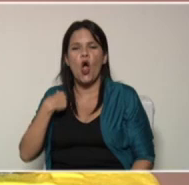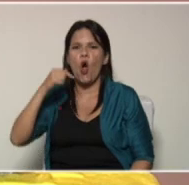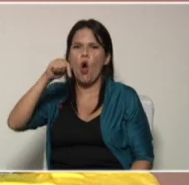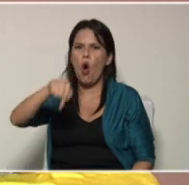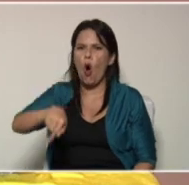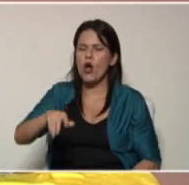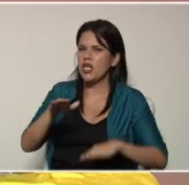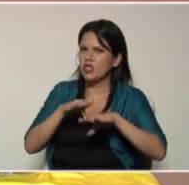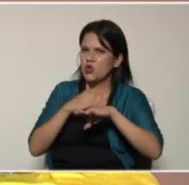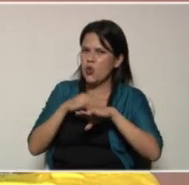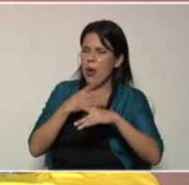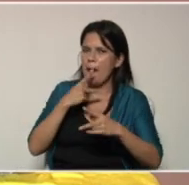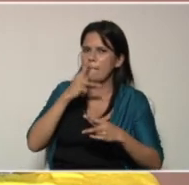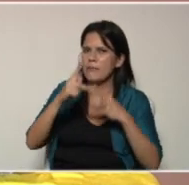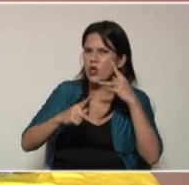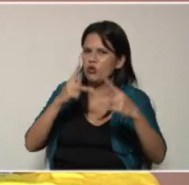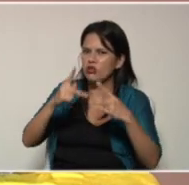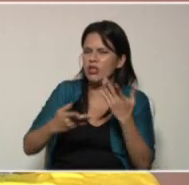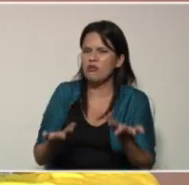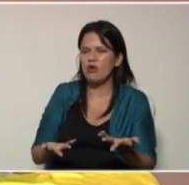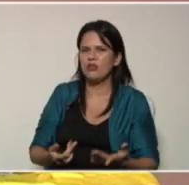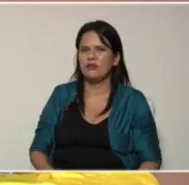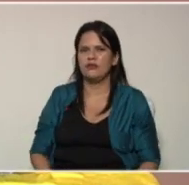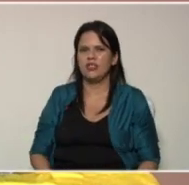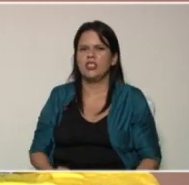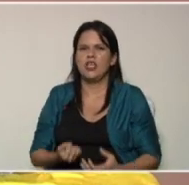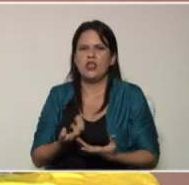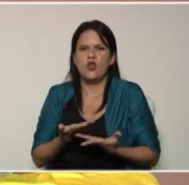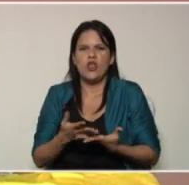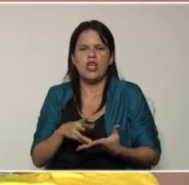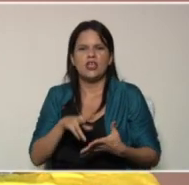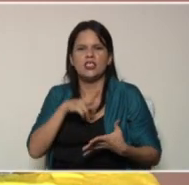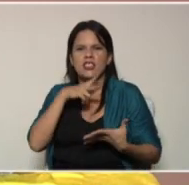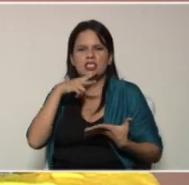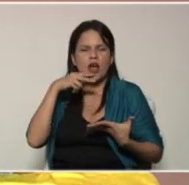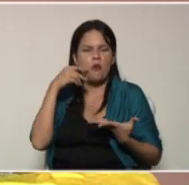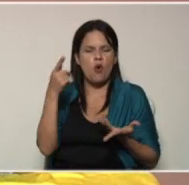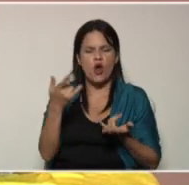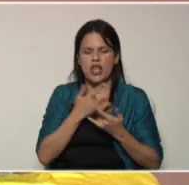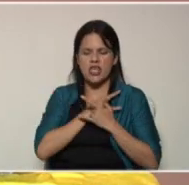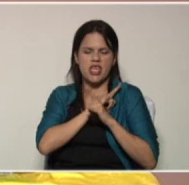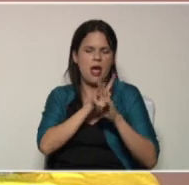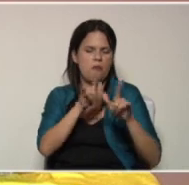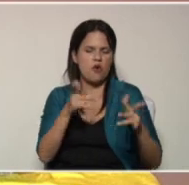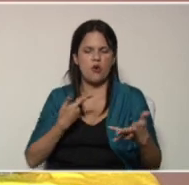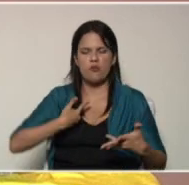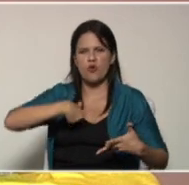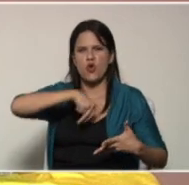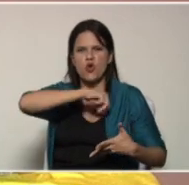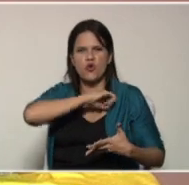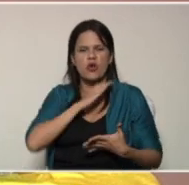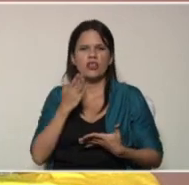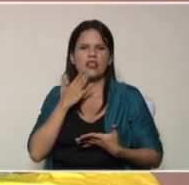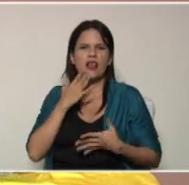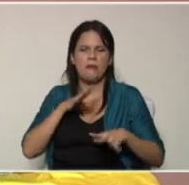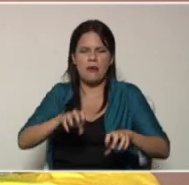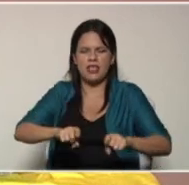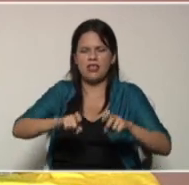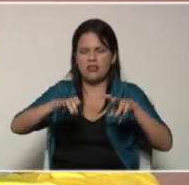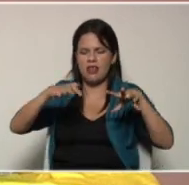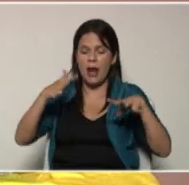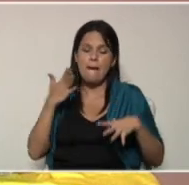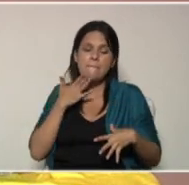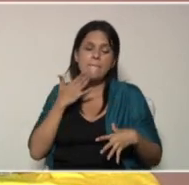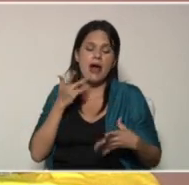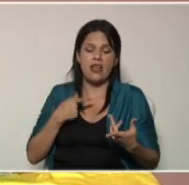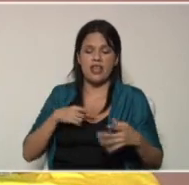es jueves productivo lleno de sabor y amor por nuestra madre tierra madre tierra que nos da nuestro